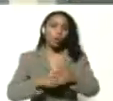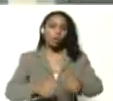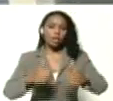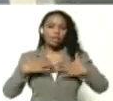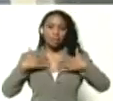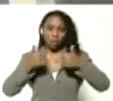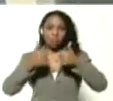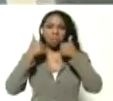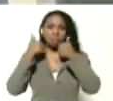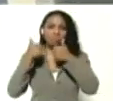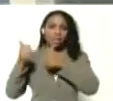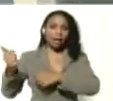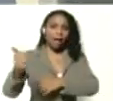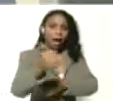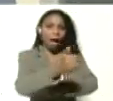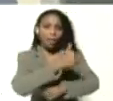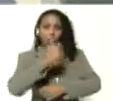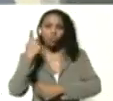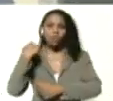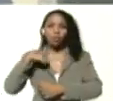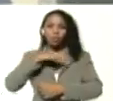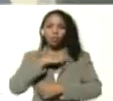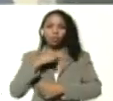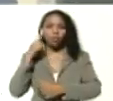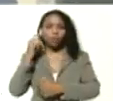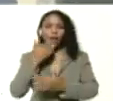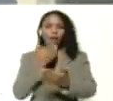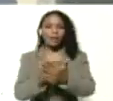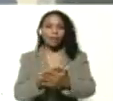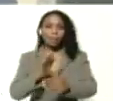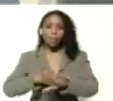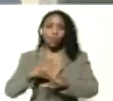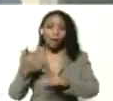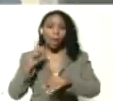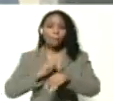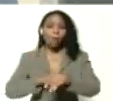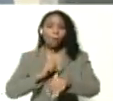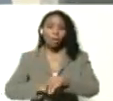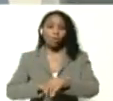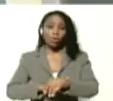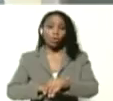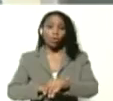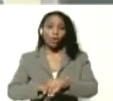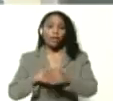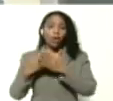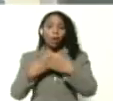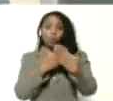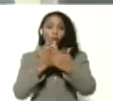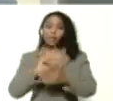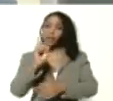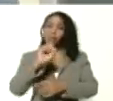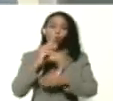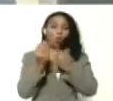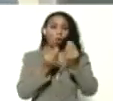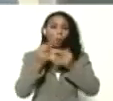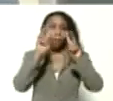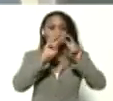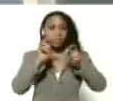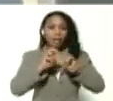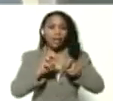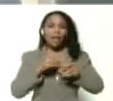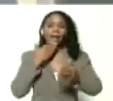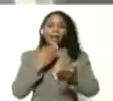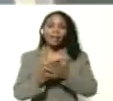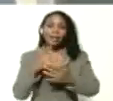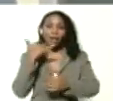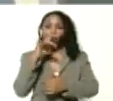estudiantil y el bienestar de cada uno de nosotros nosotros agradecemos porque en momentos de que los estudiantes no tienen cómo investigar gracias a